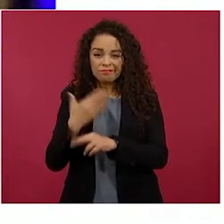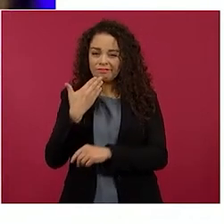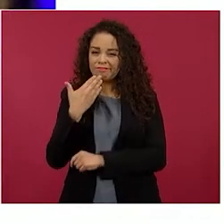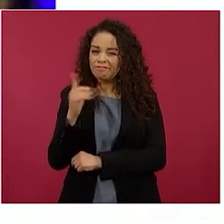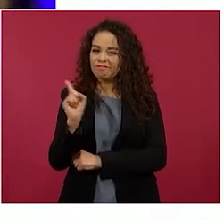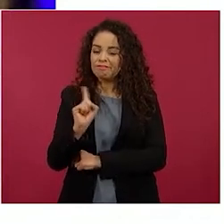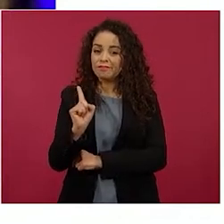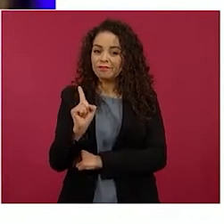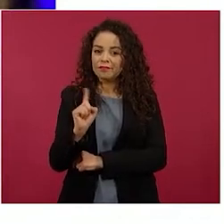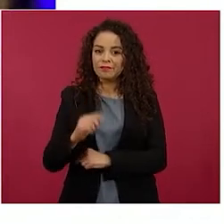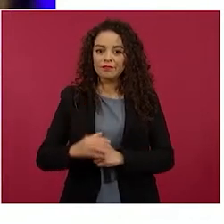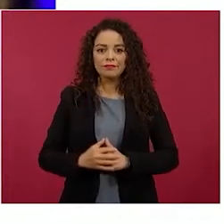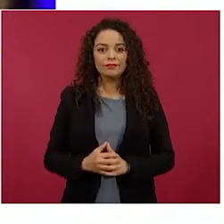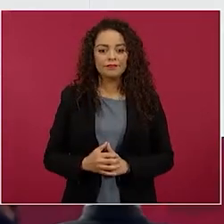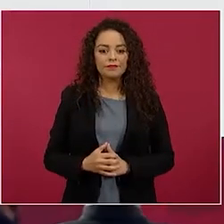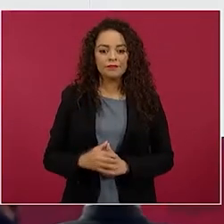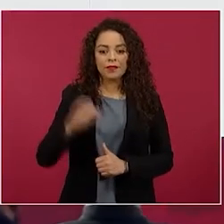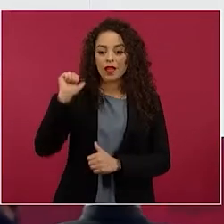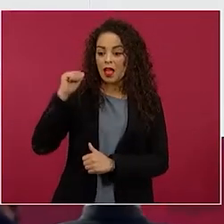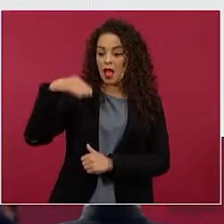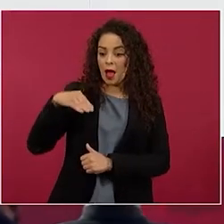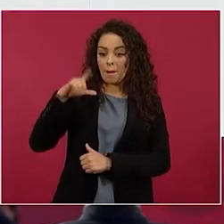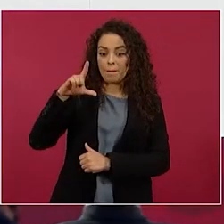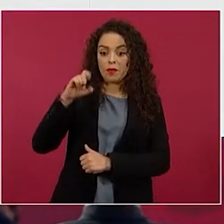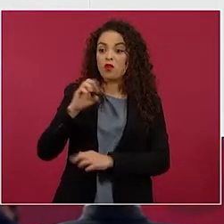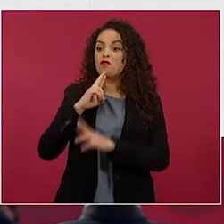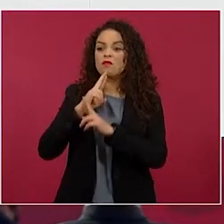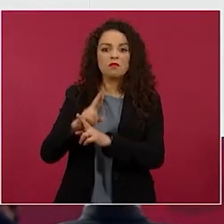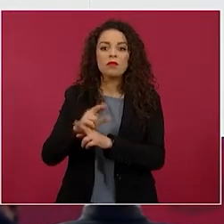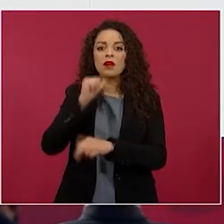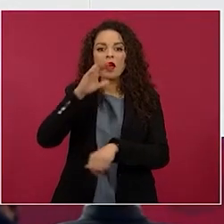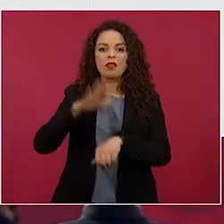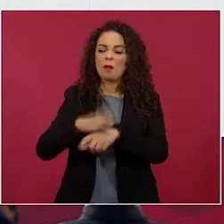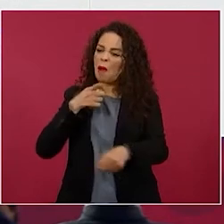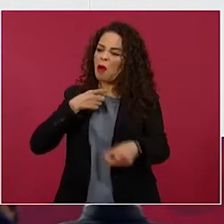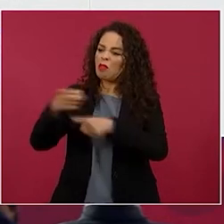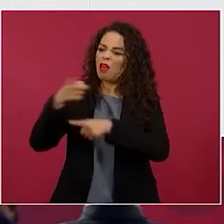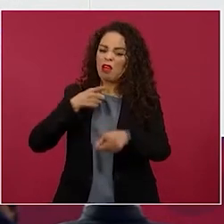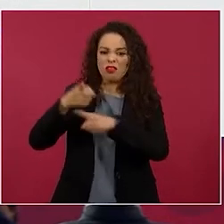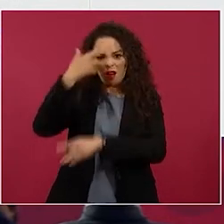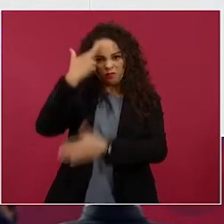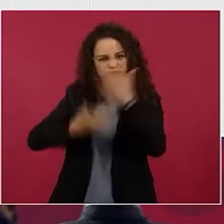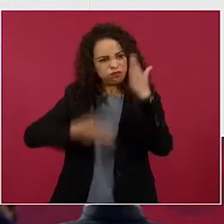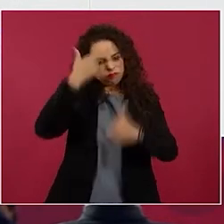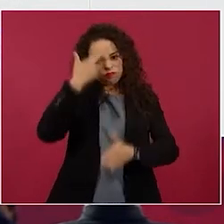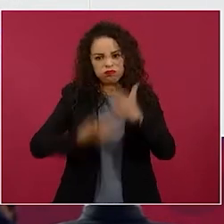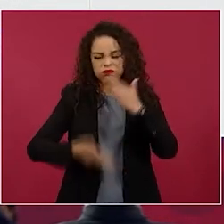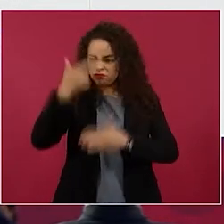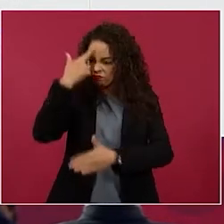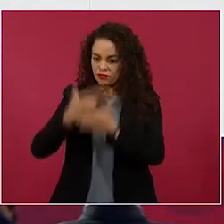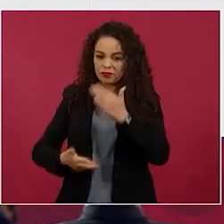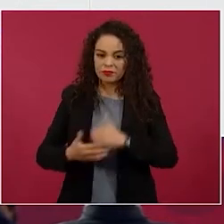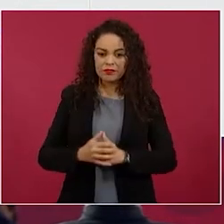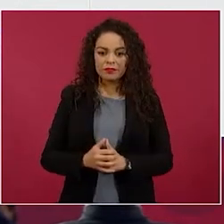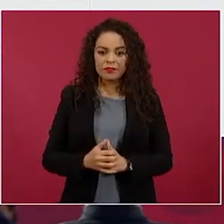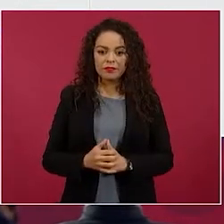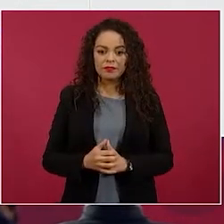AMLO no respondió solo insultó y descalificó eurodiputado